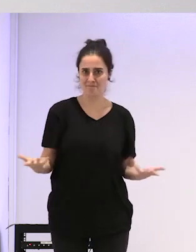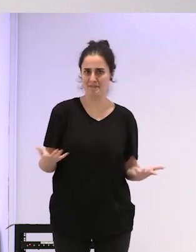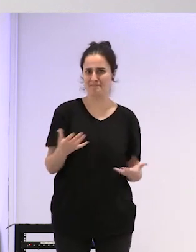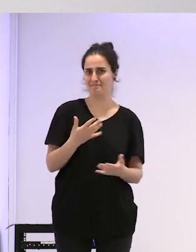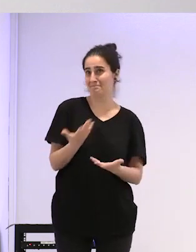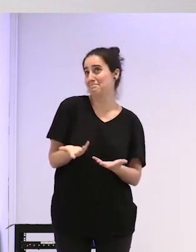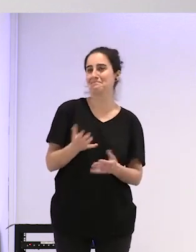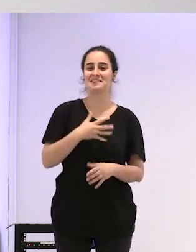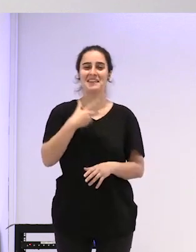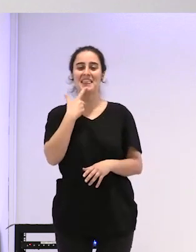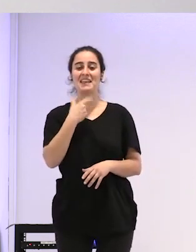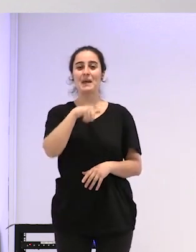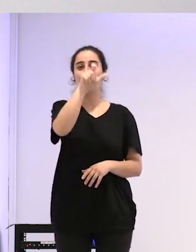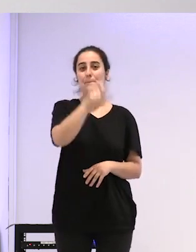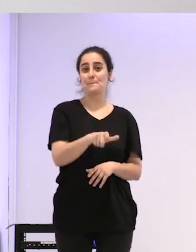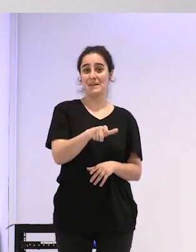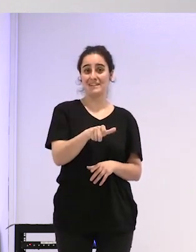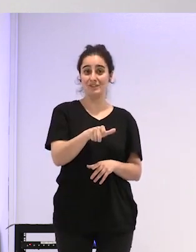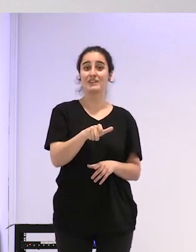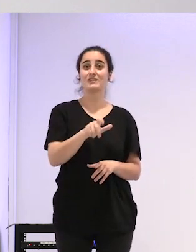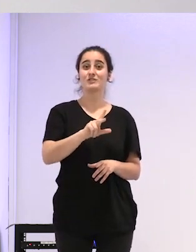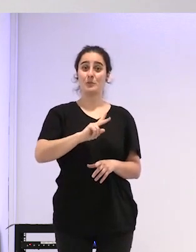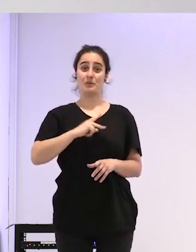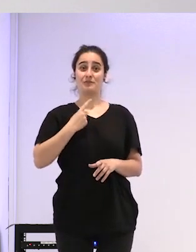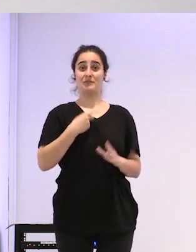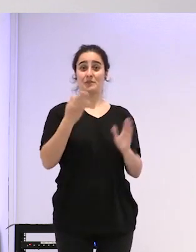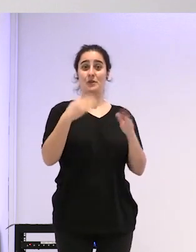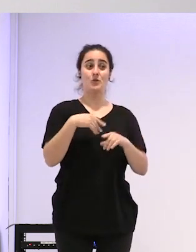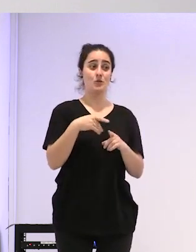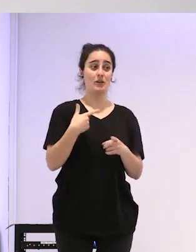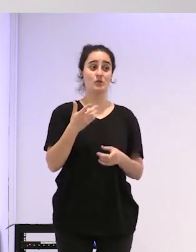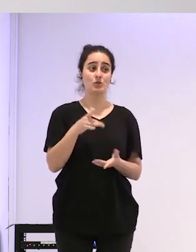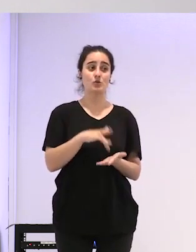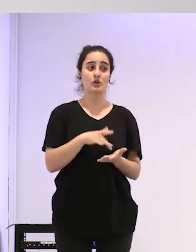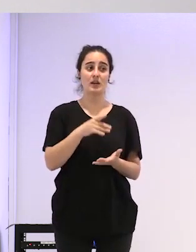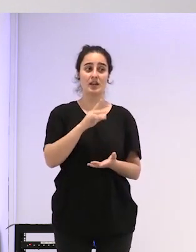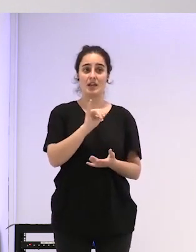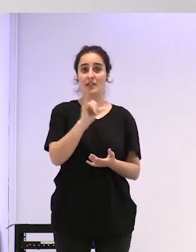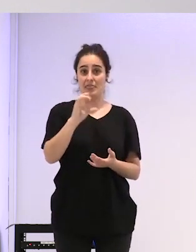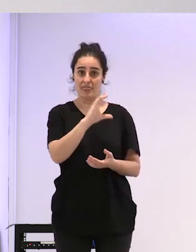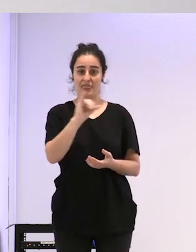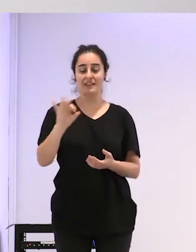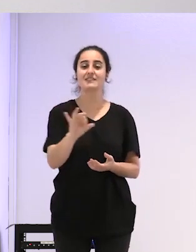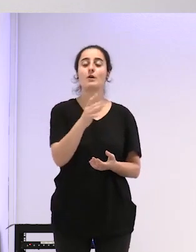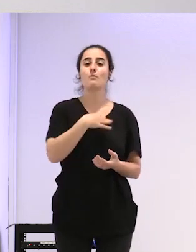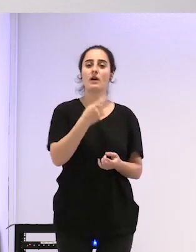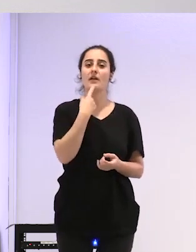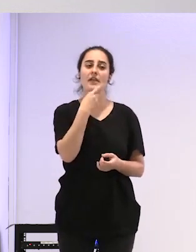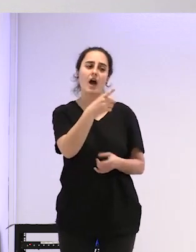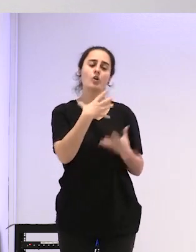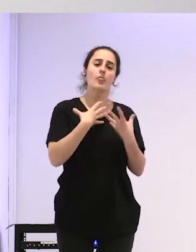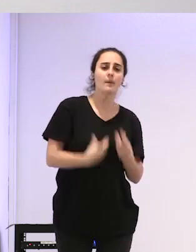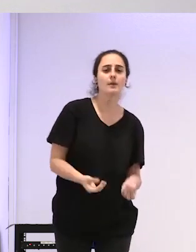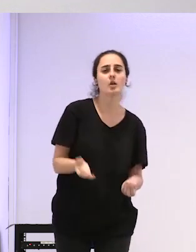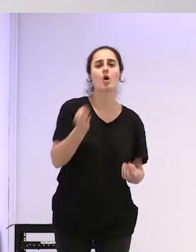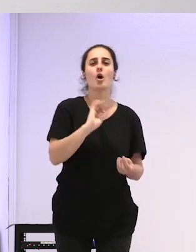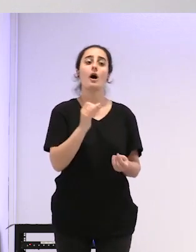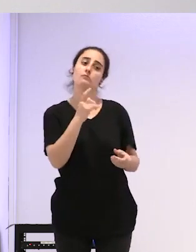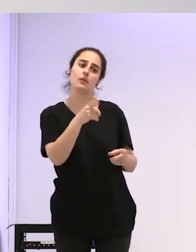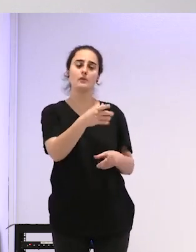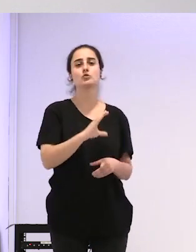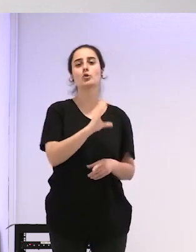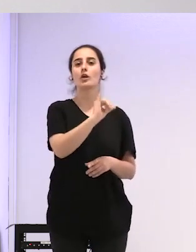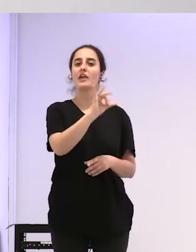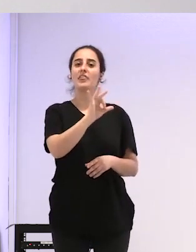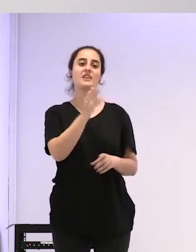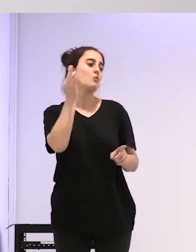a una persona cis no le dicen en plan ah yo que sé has tenido una depresión episodio psicótico pues te quito el carnet de